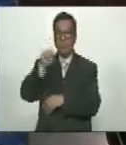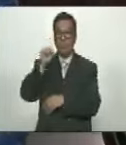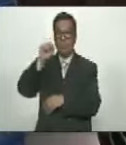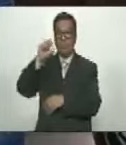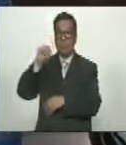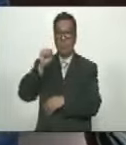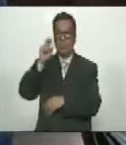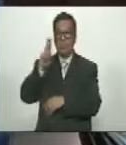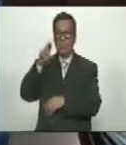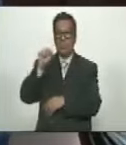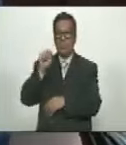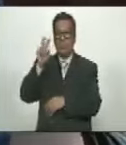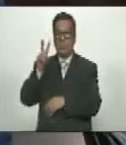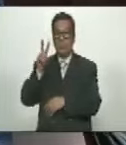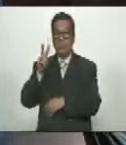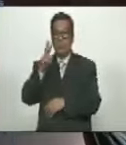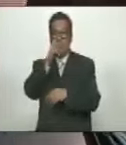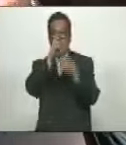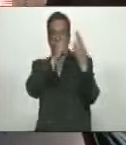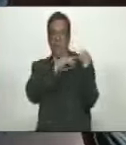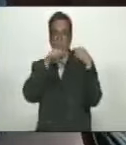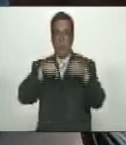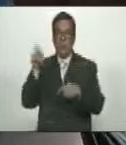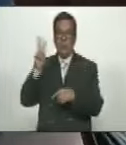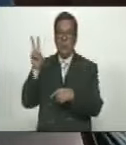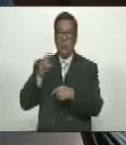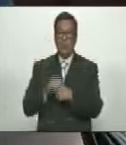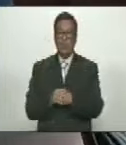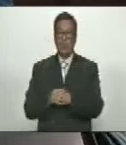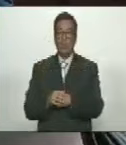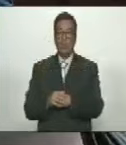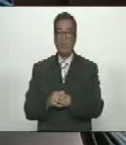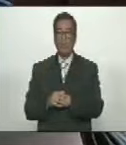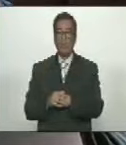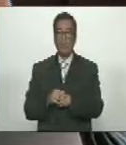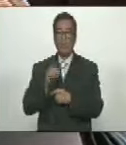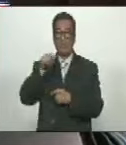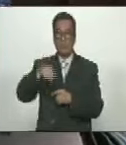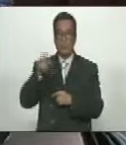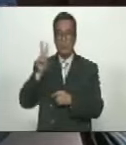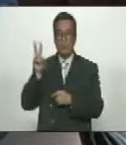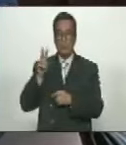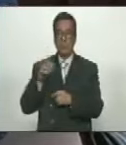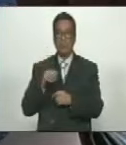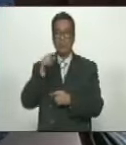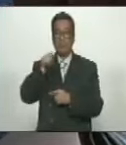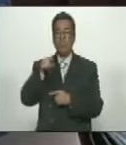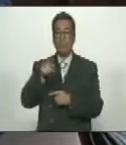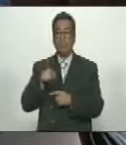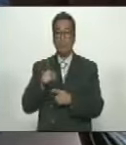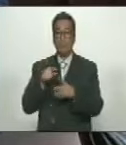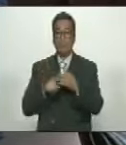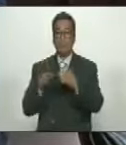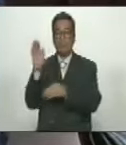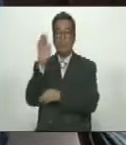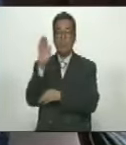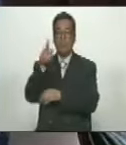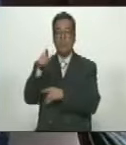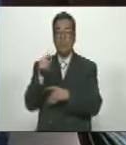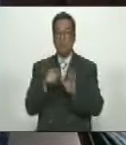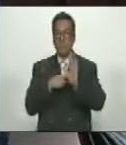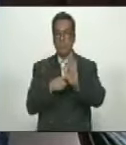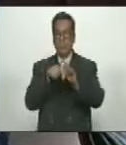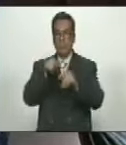Está representando a Venezuela A Venezuela En esto del Vaticano En la